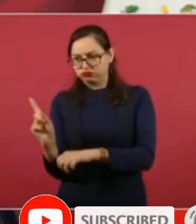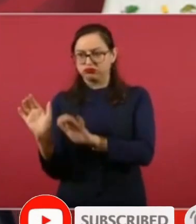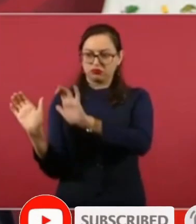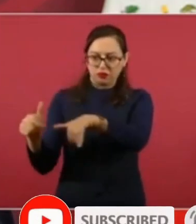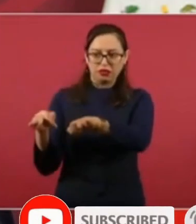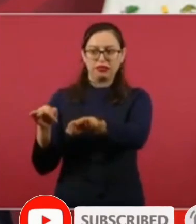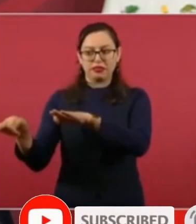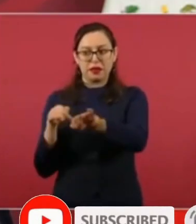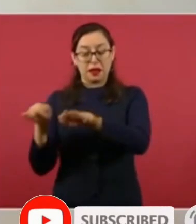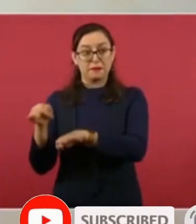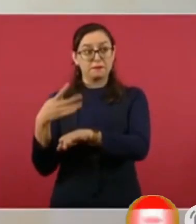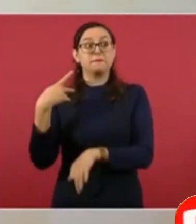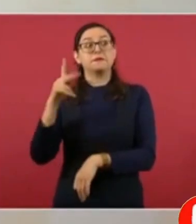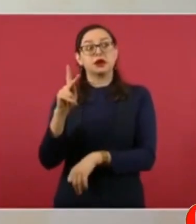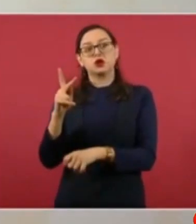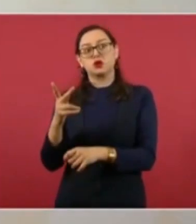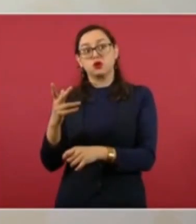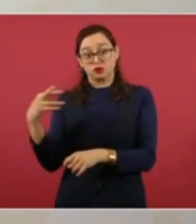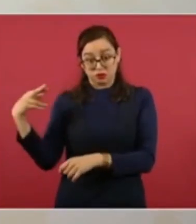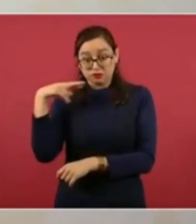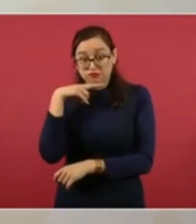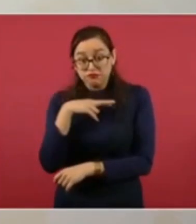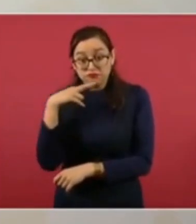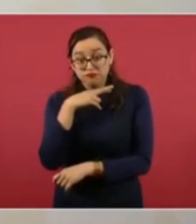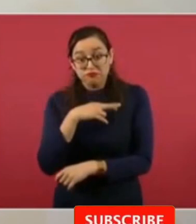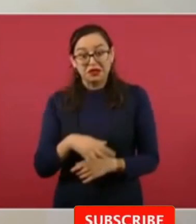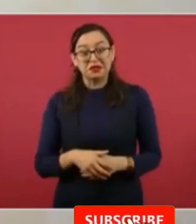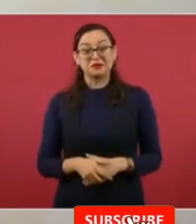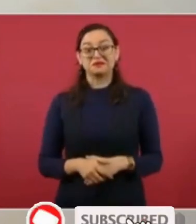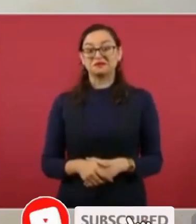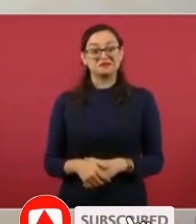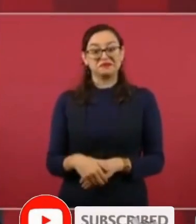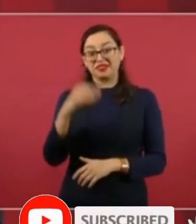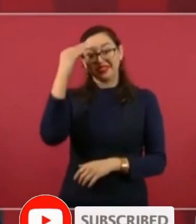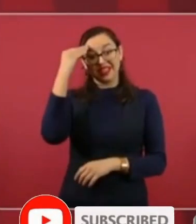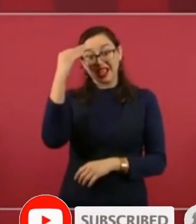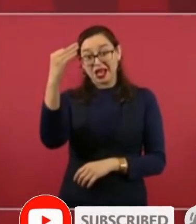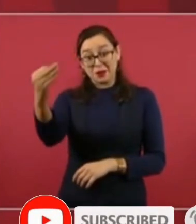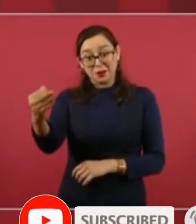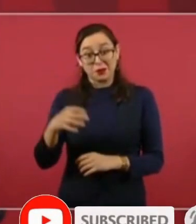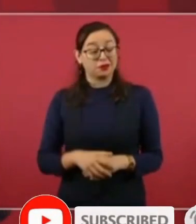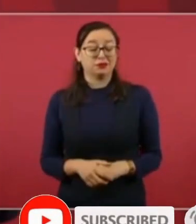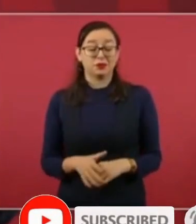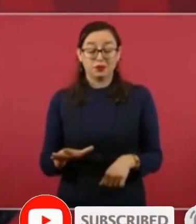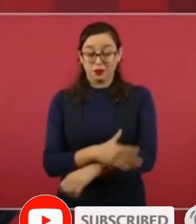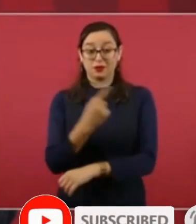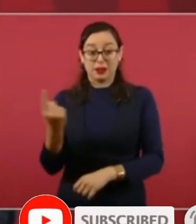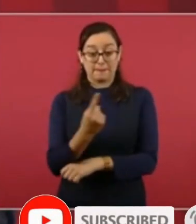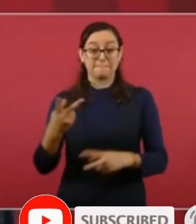lleva tiempo para convencer a un inversionista de que se instale